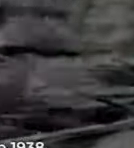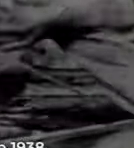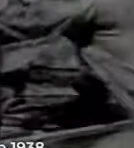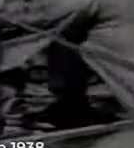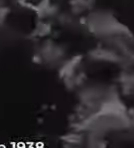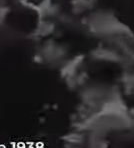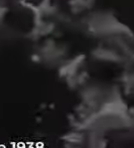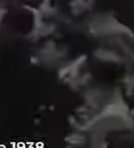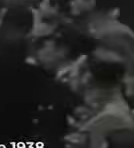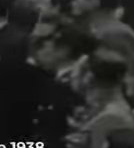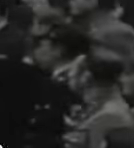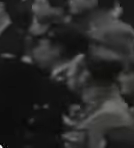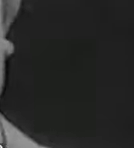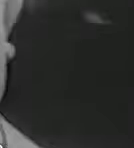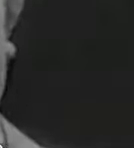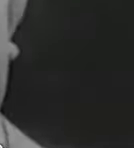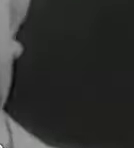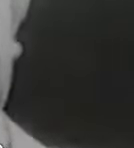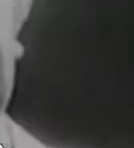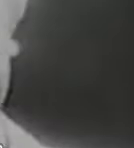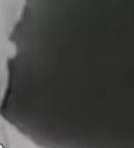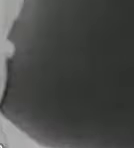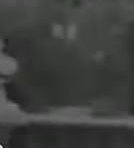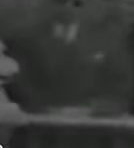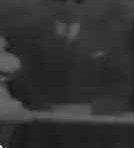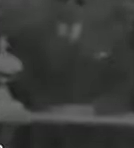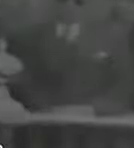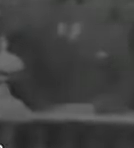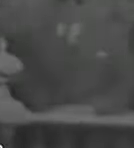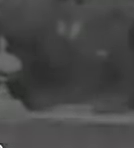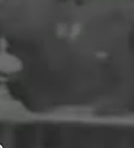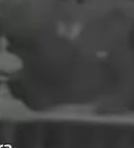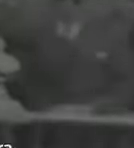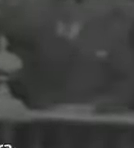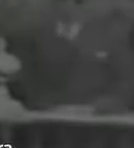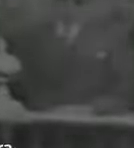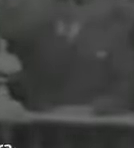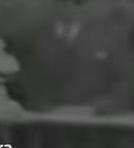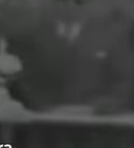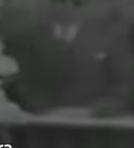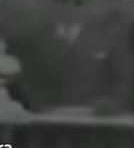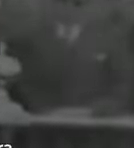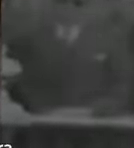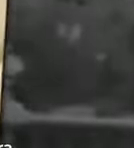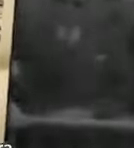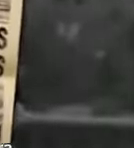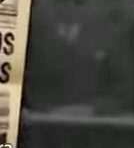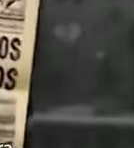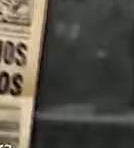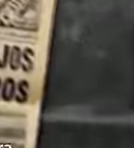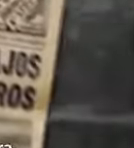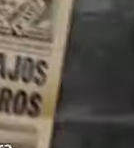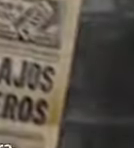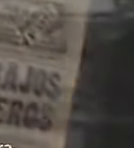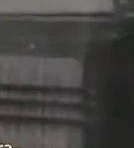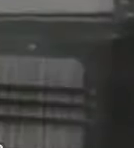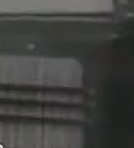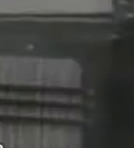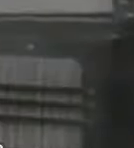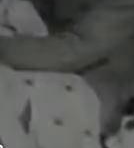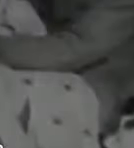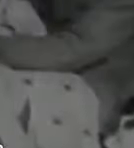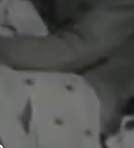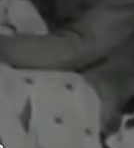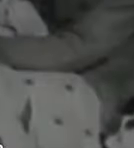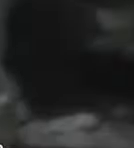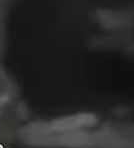1938, cuando el general Lázaro Cárdenas del Río expidió el decreto de expropiación petrolera y